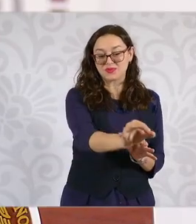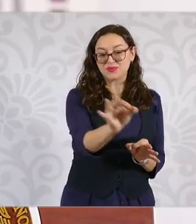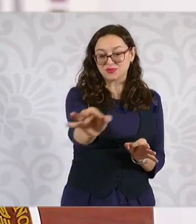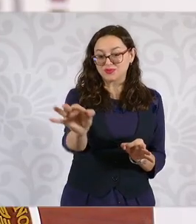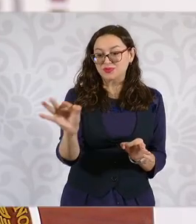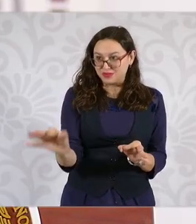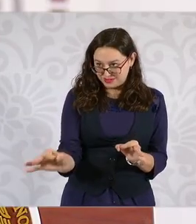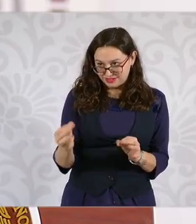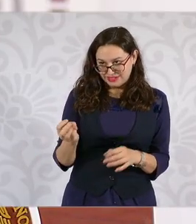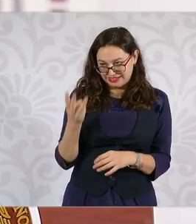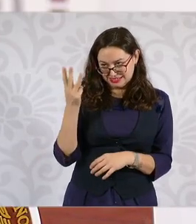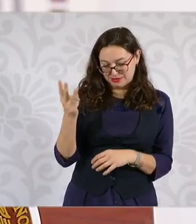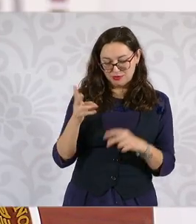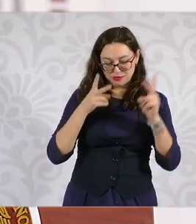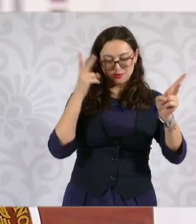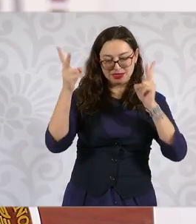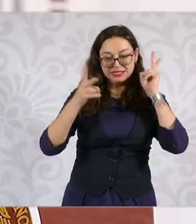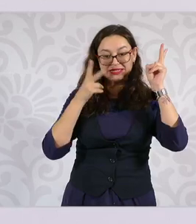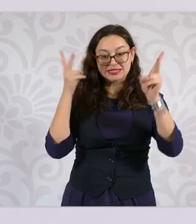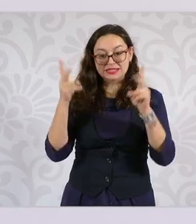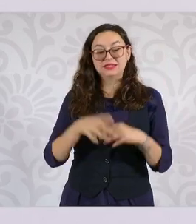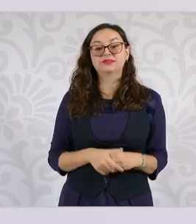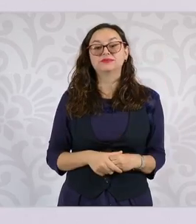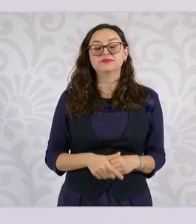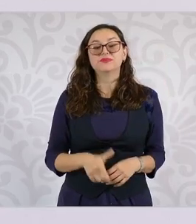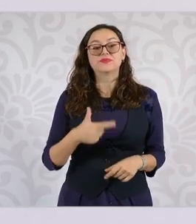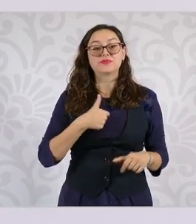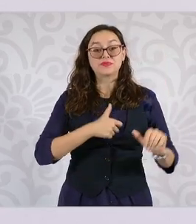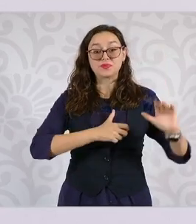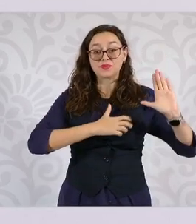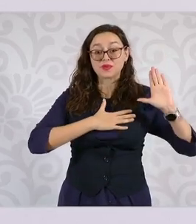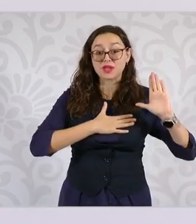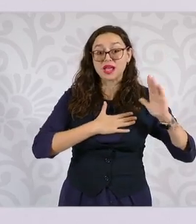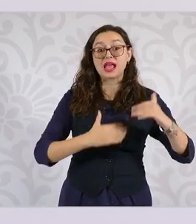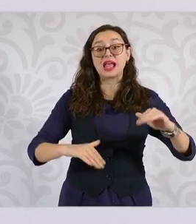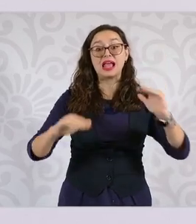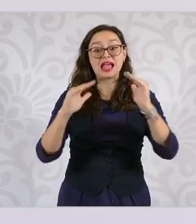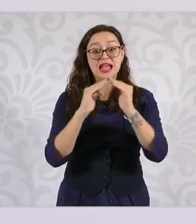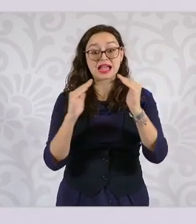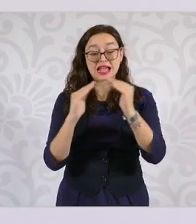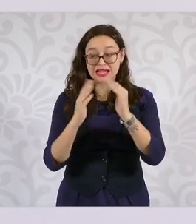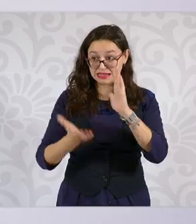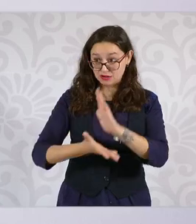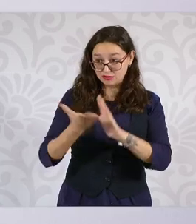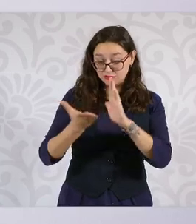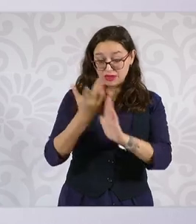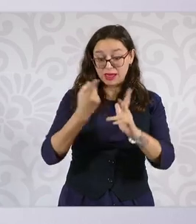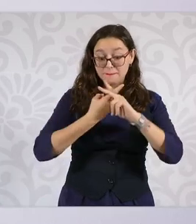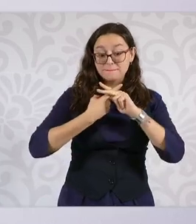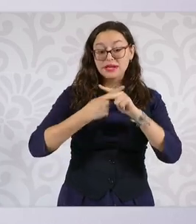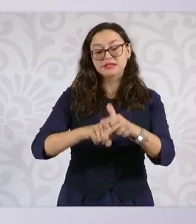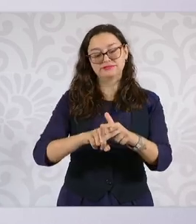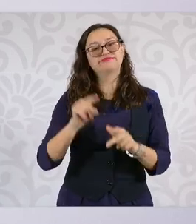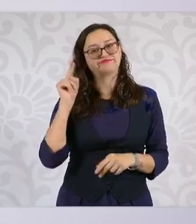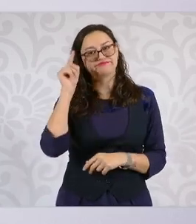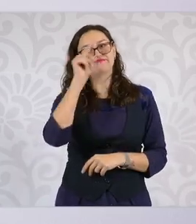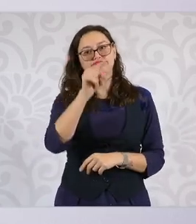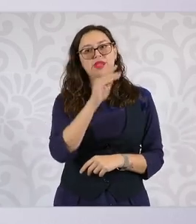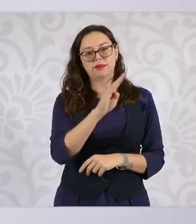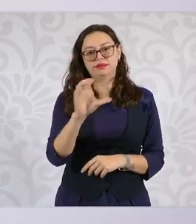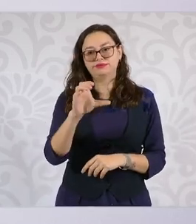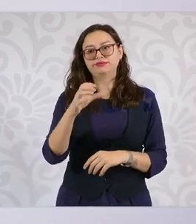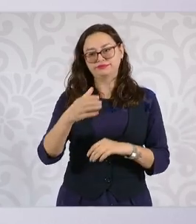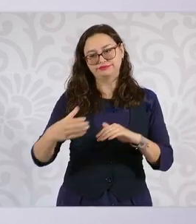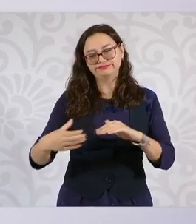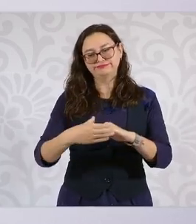a que el programa de vivienda lo íbamos a iniciar en Los Cabos. Si ustedes van